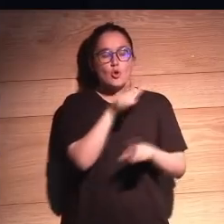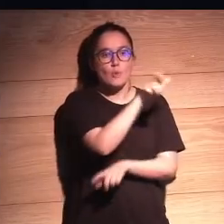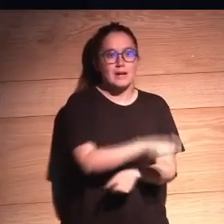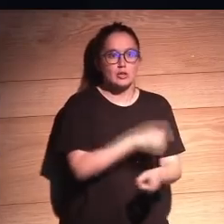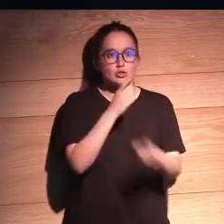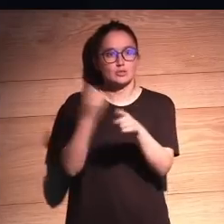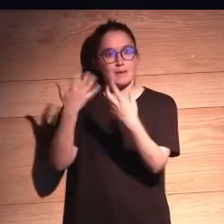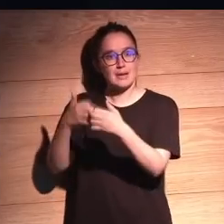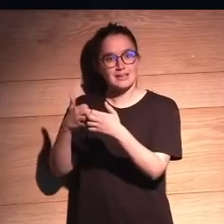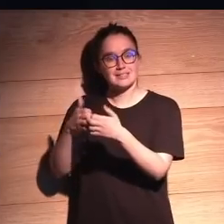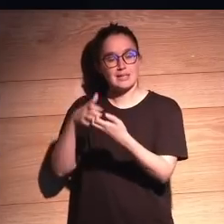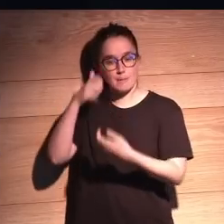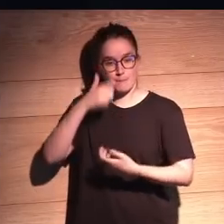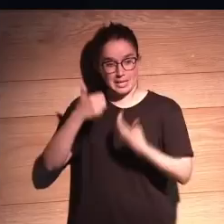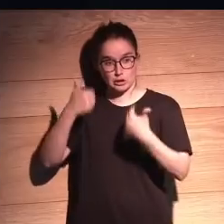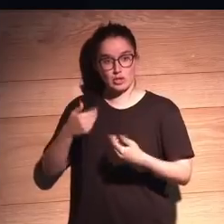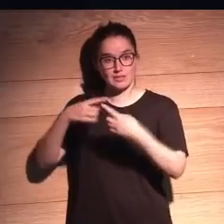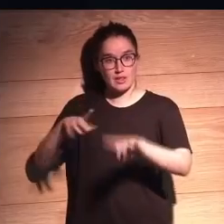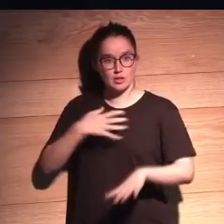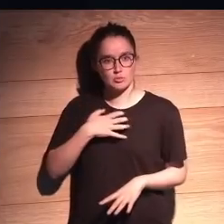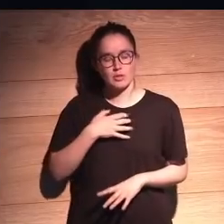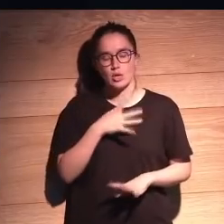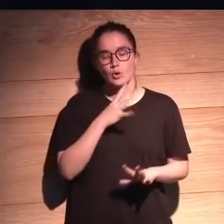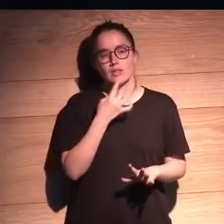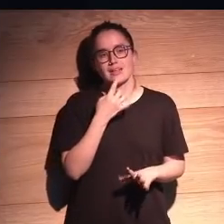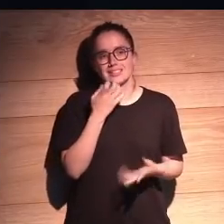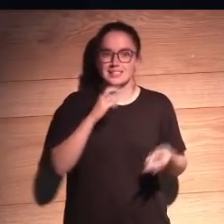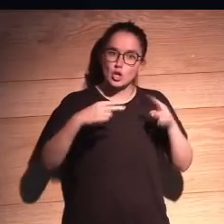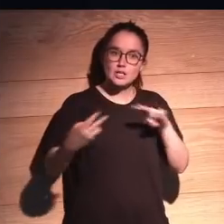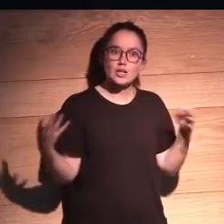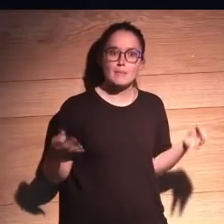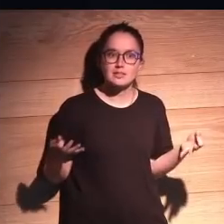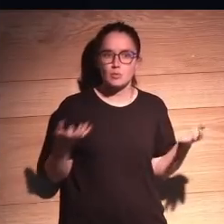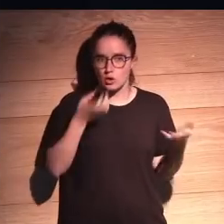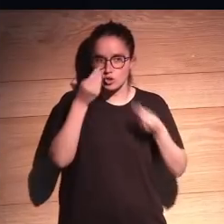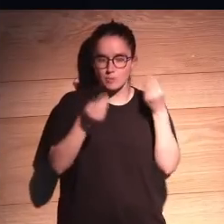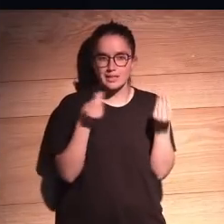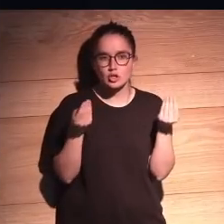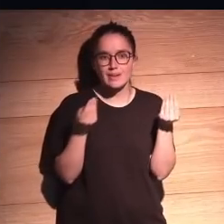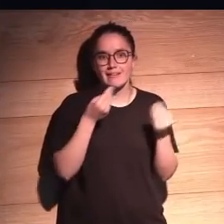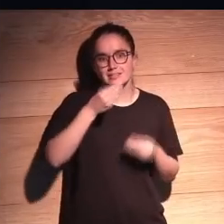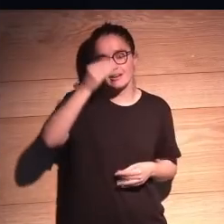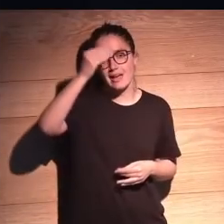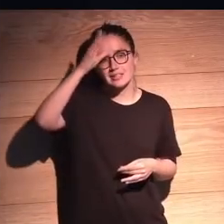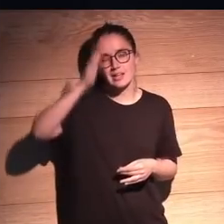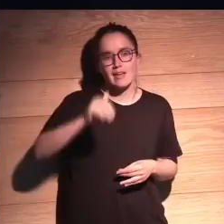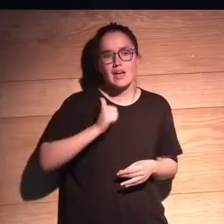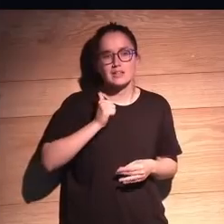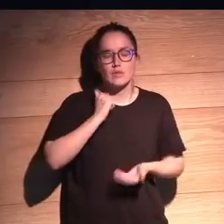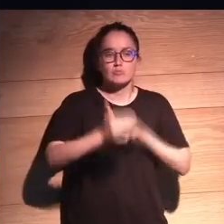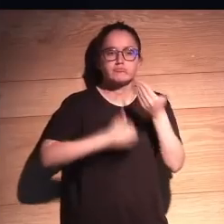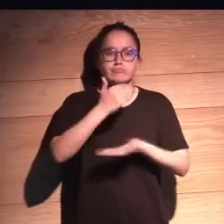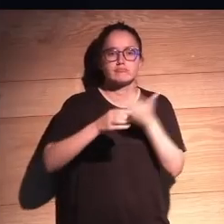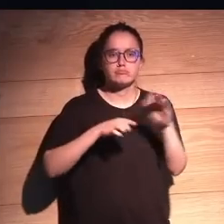de humanos que eso es importante y luego efectivamente has dicho y si fuera al revés bueno yo creo que si inteligencia artificial